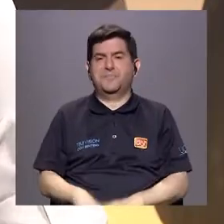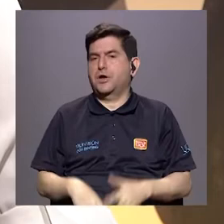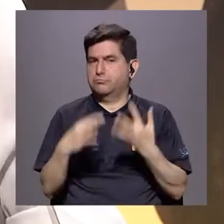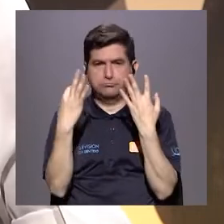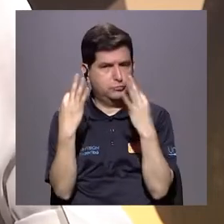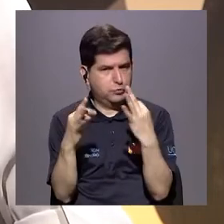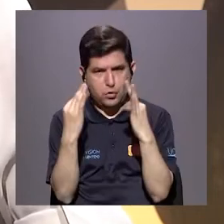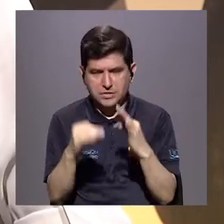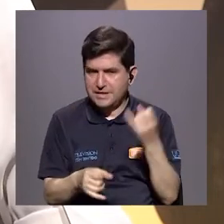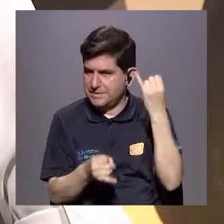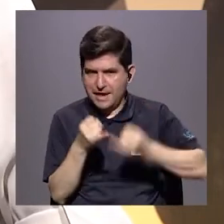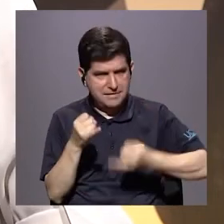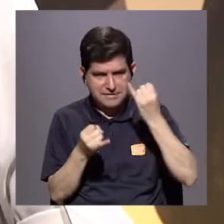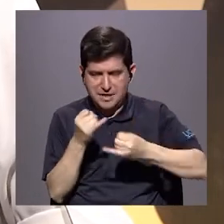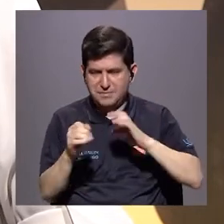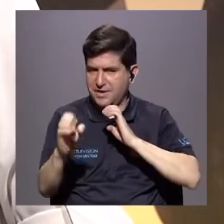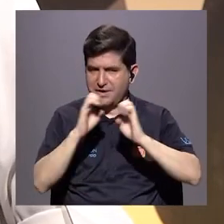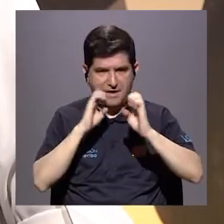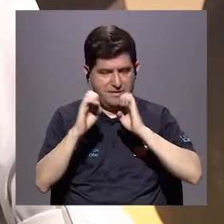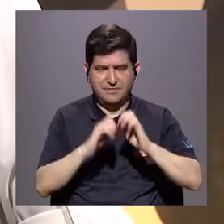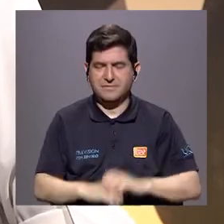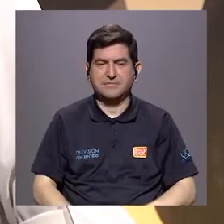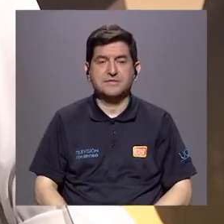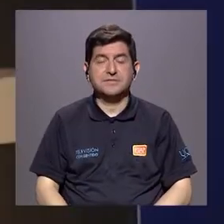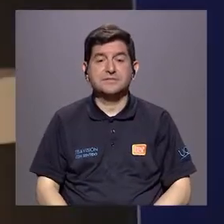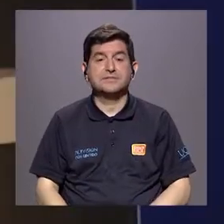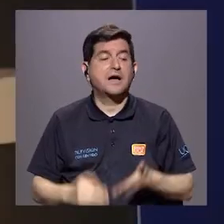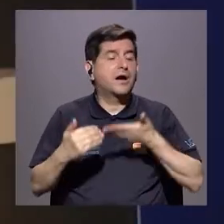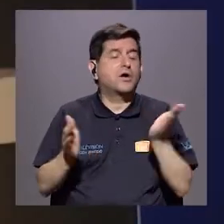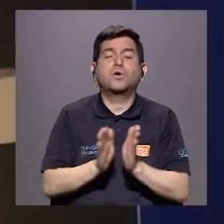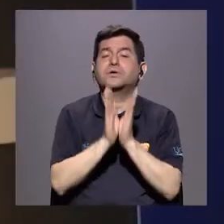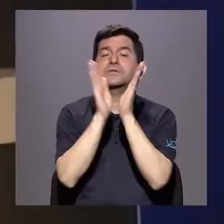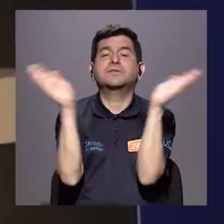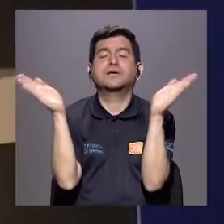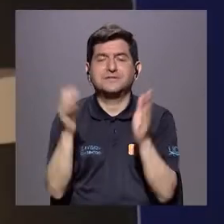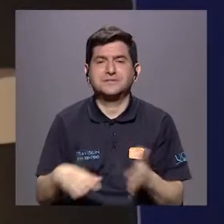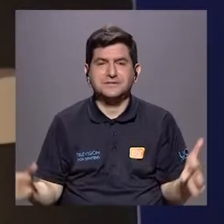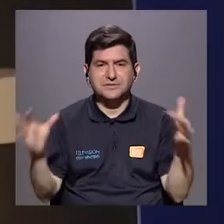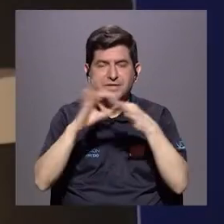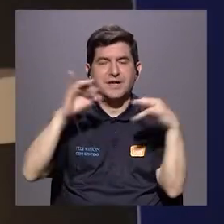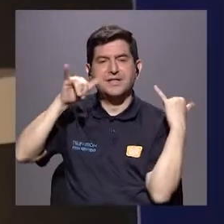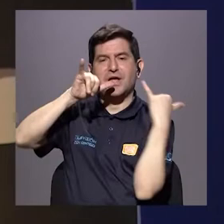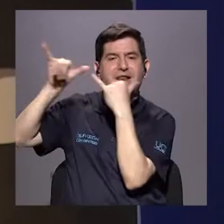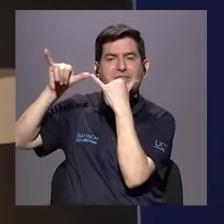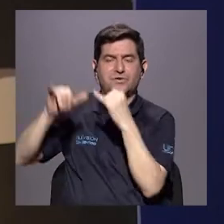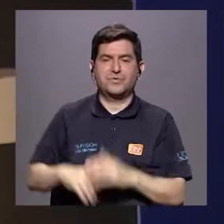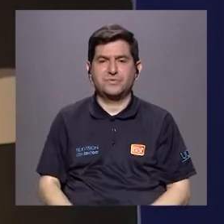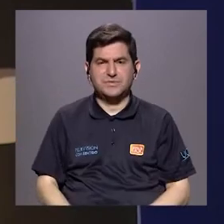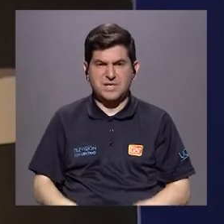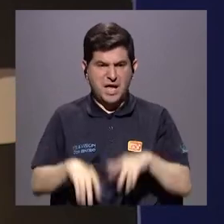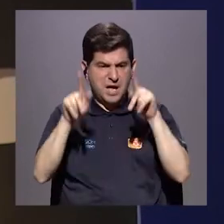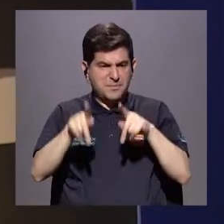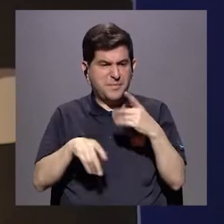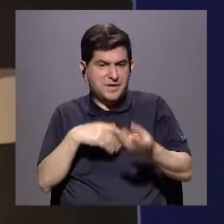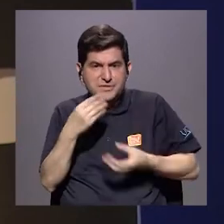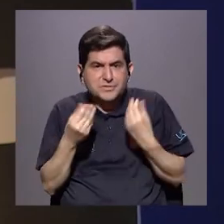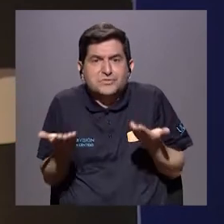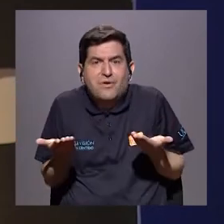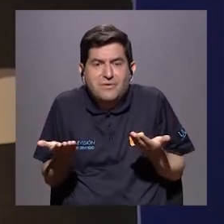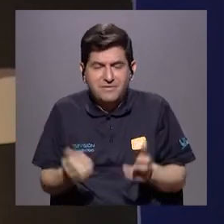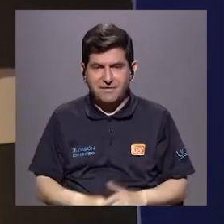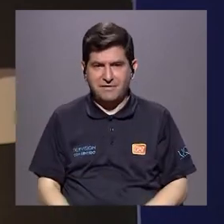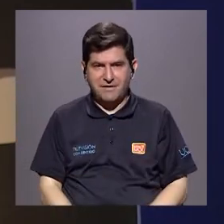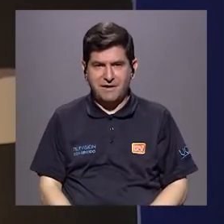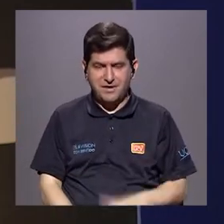pretendemos agotarlo en esta entrevista. Algunos elementos muy generales sobre la denuncia. Claro. ¿Qué puede hacer una persona si